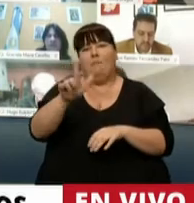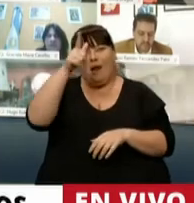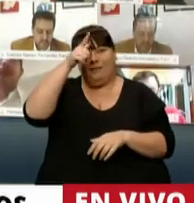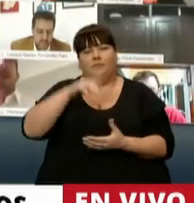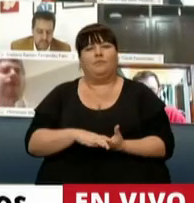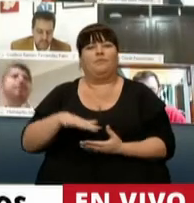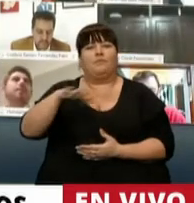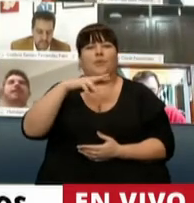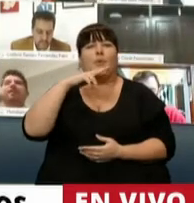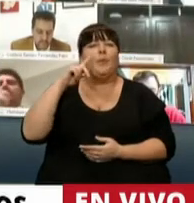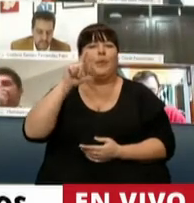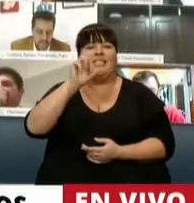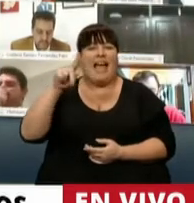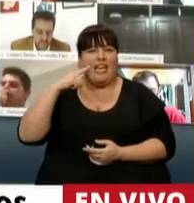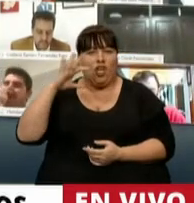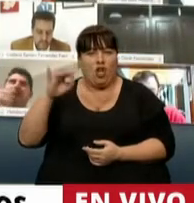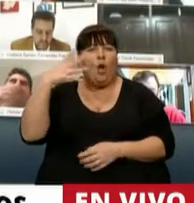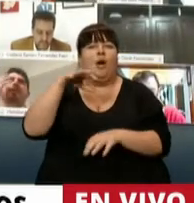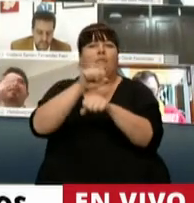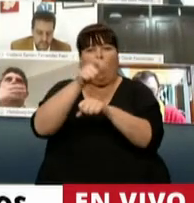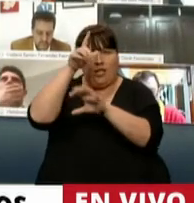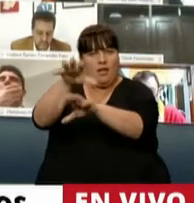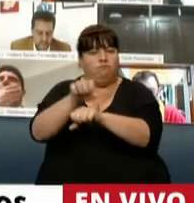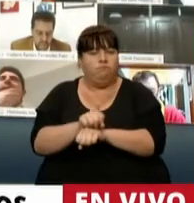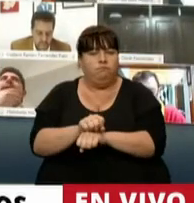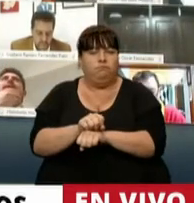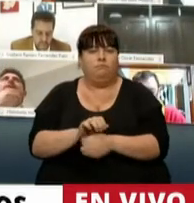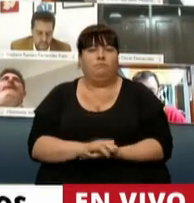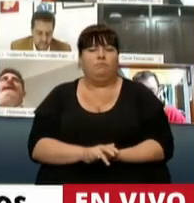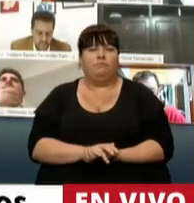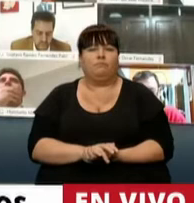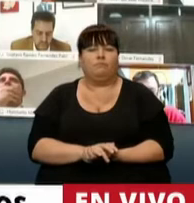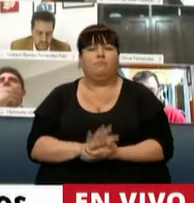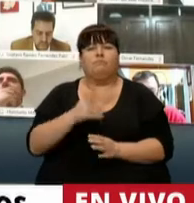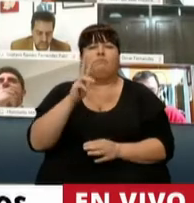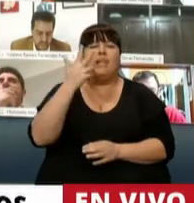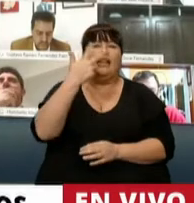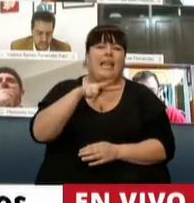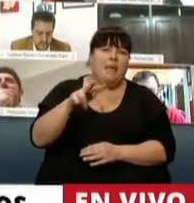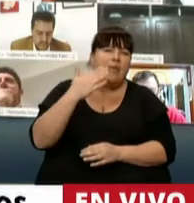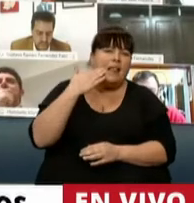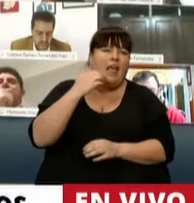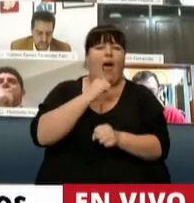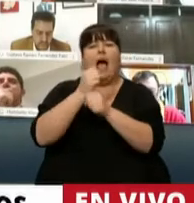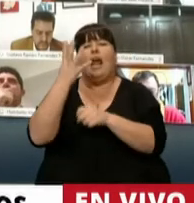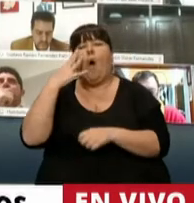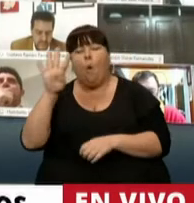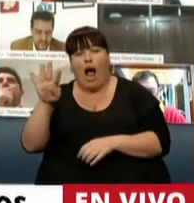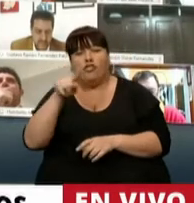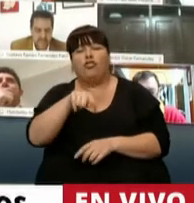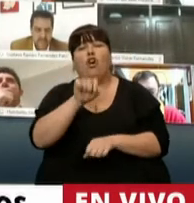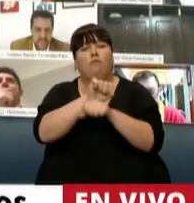Buratovich en Villarino cuando fue detenido por la policía. Y entre las 15.30 y las 16 horas fue